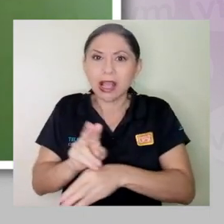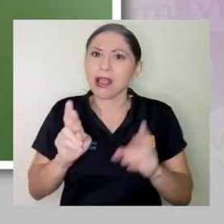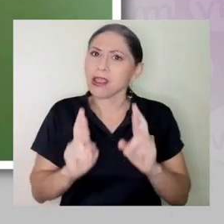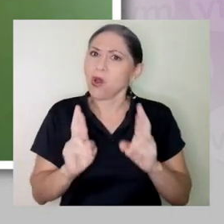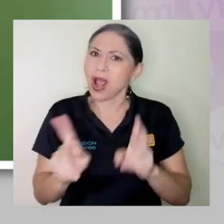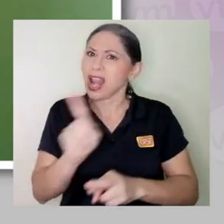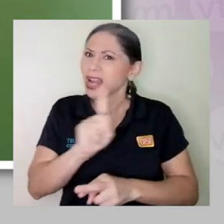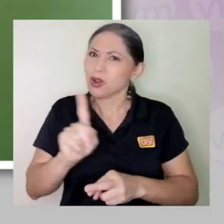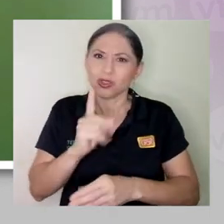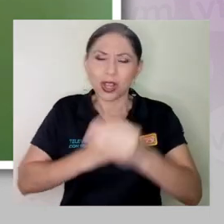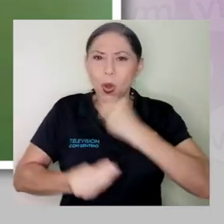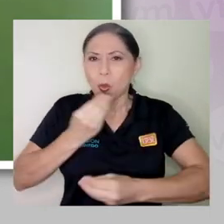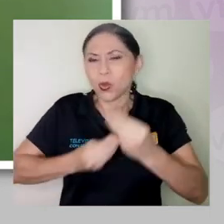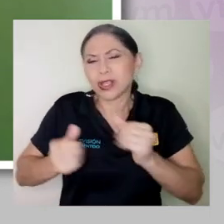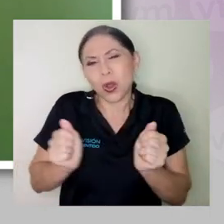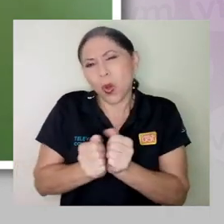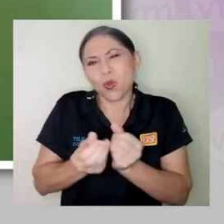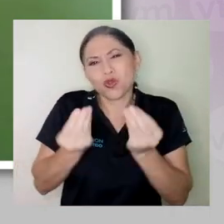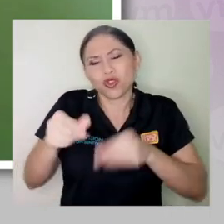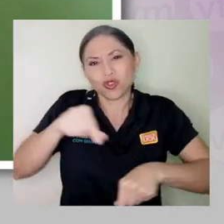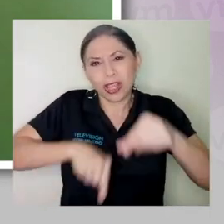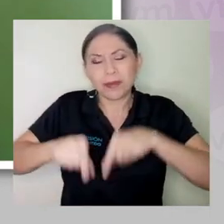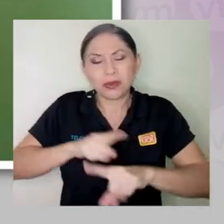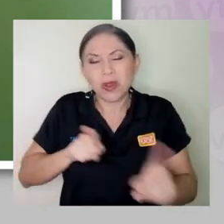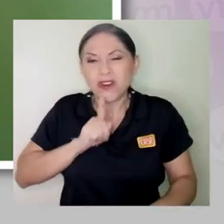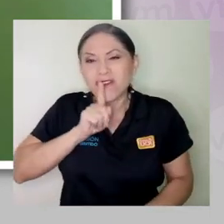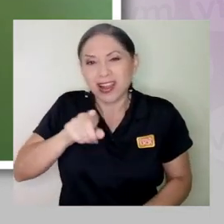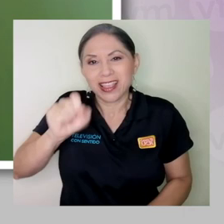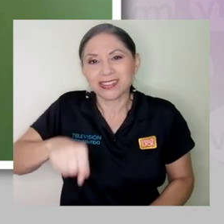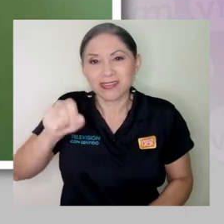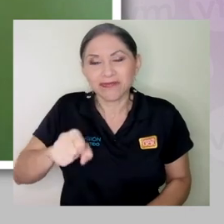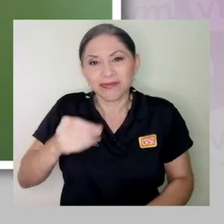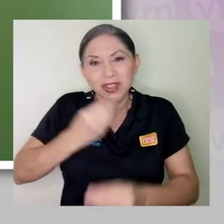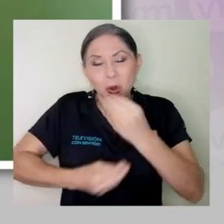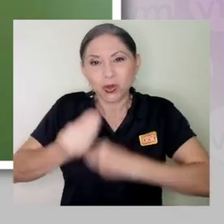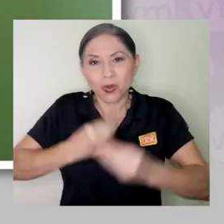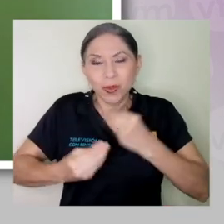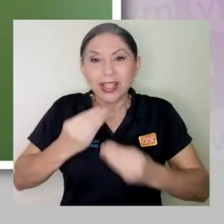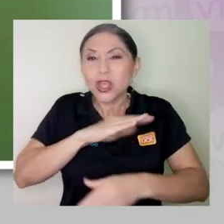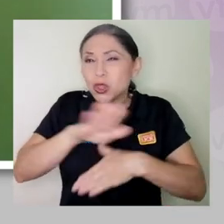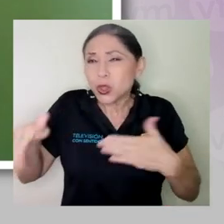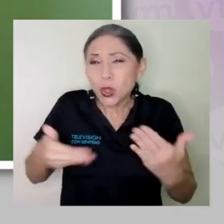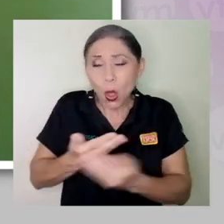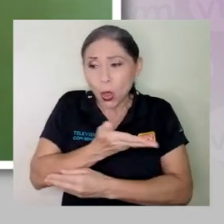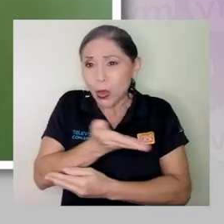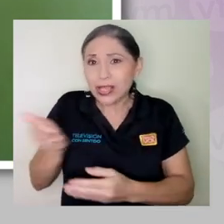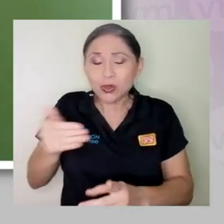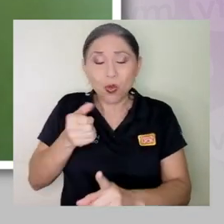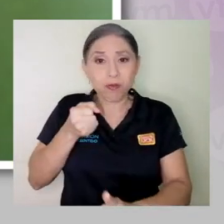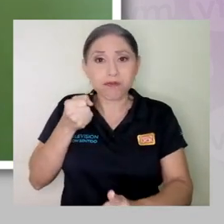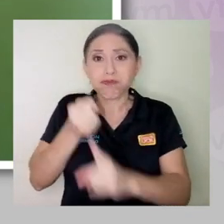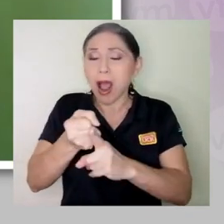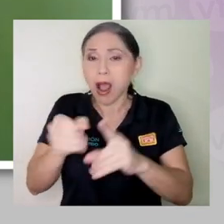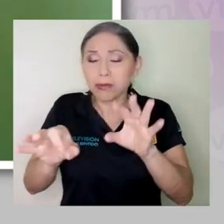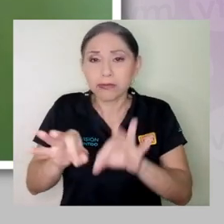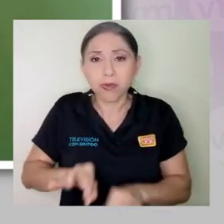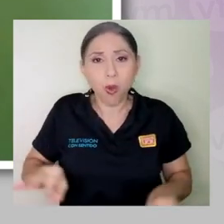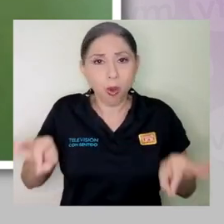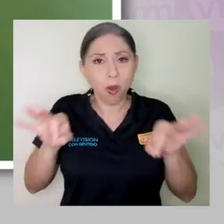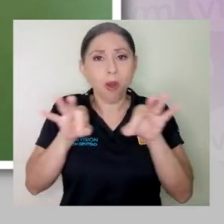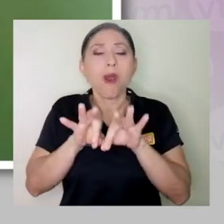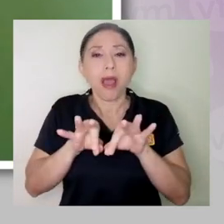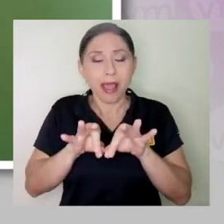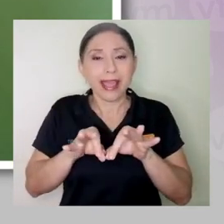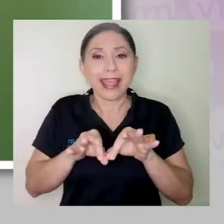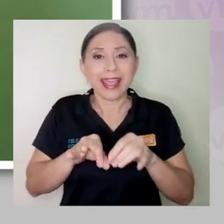agroquímicos, pero en realidad sí se consumen. Entonces, todo eso generó un impacto importante y de ahí es que